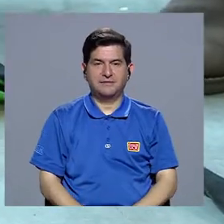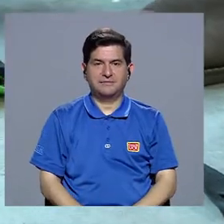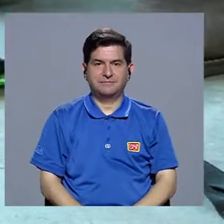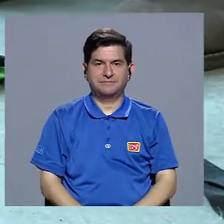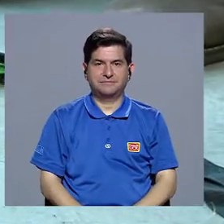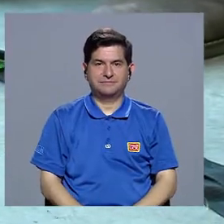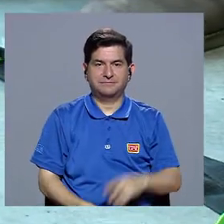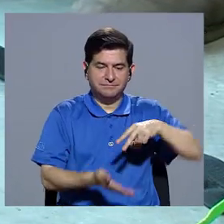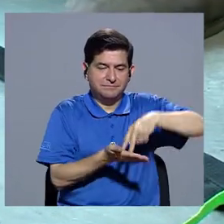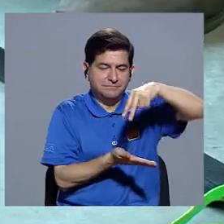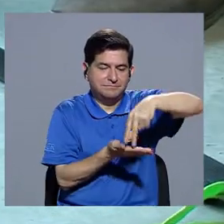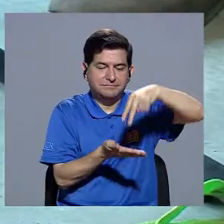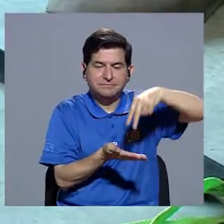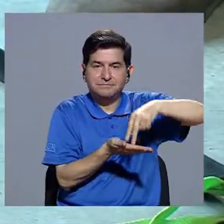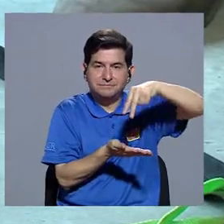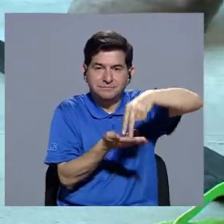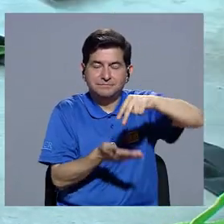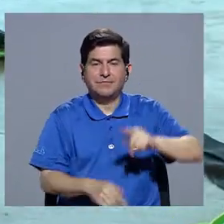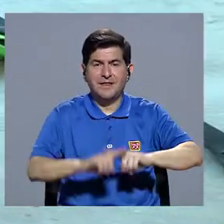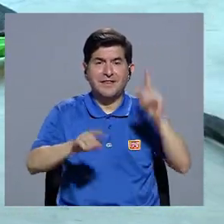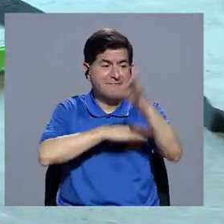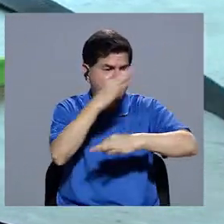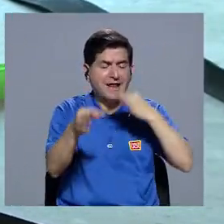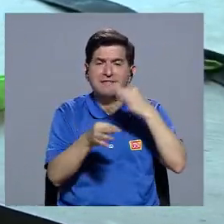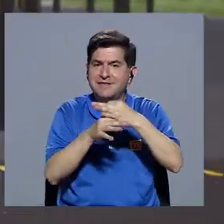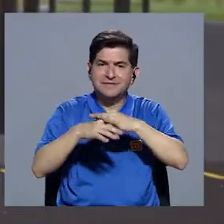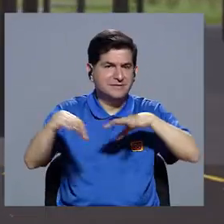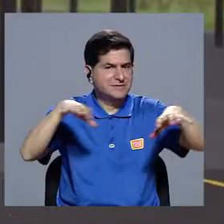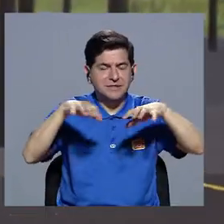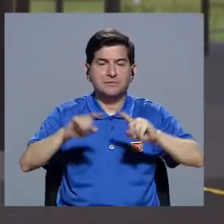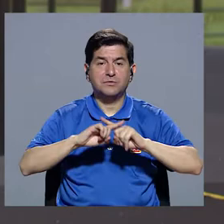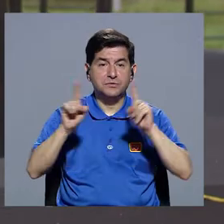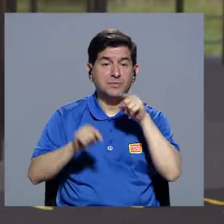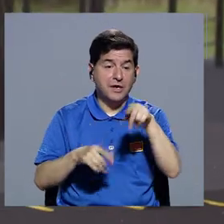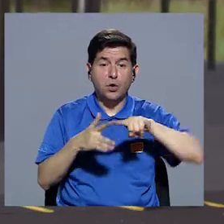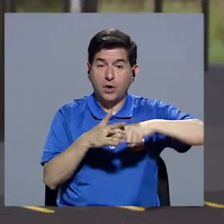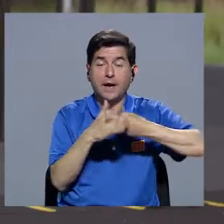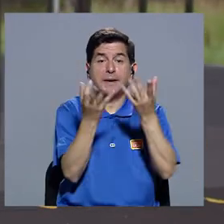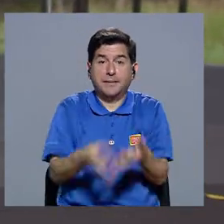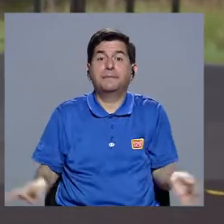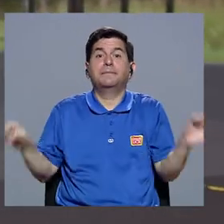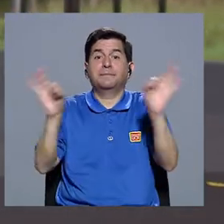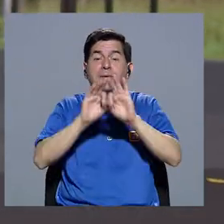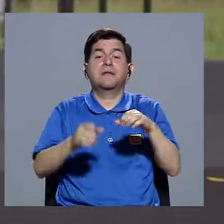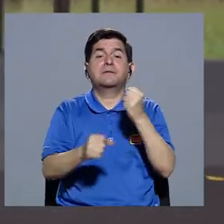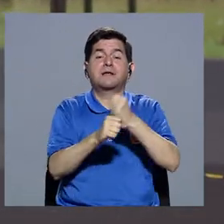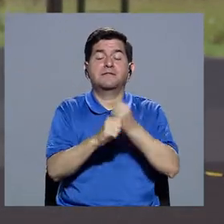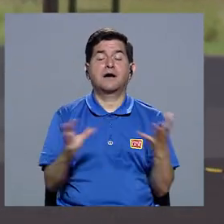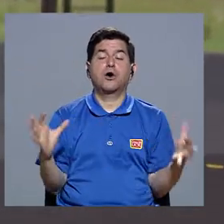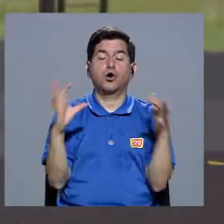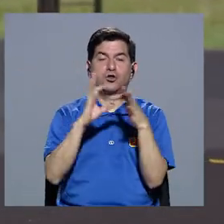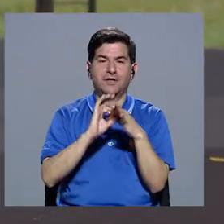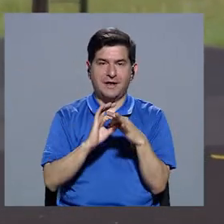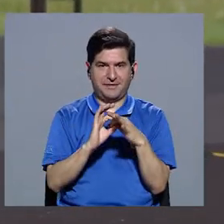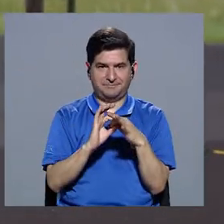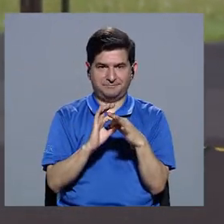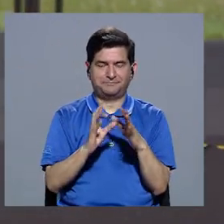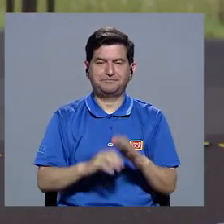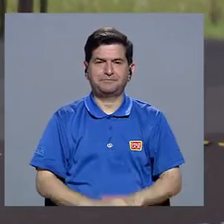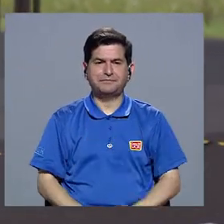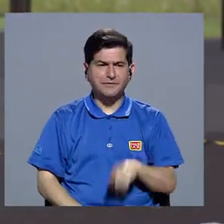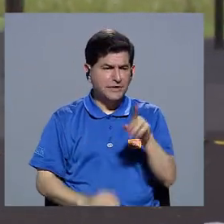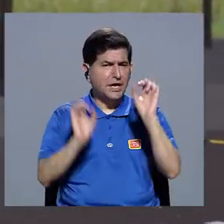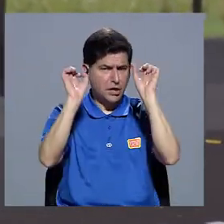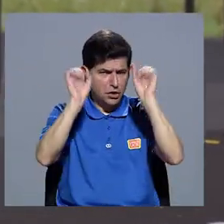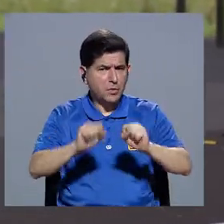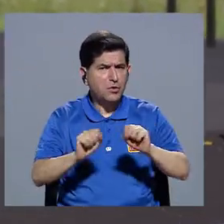y salgo. Como te indico, existen muchos tipos de ejercicio, pero esta es una herramienta muy importante, que se puede trabajar la coordinación. Ok, y eso